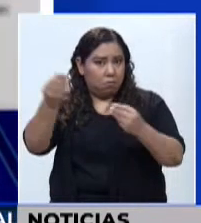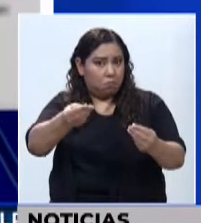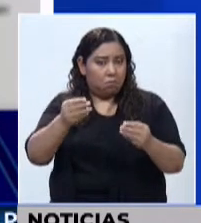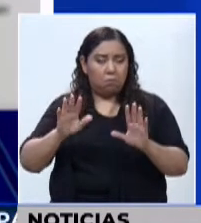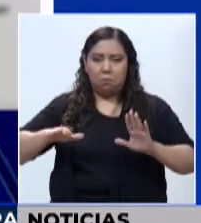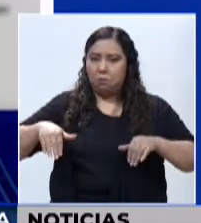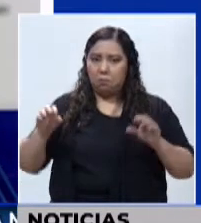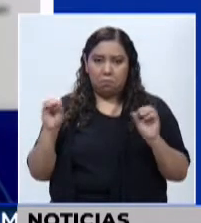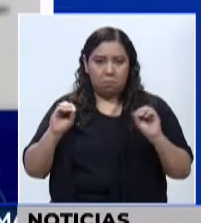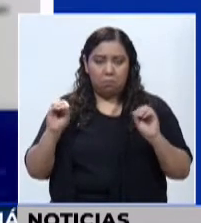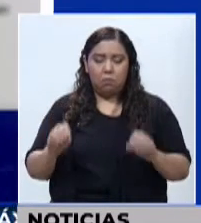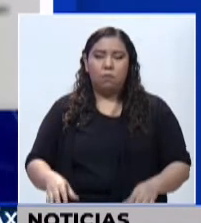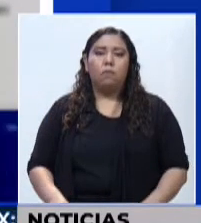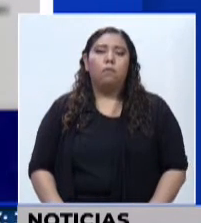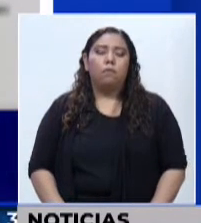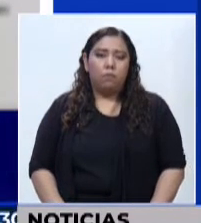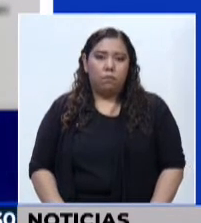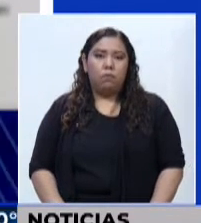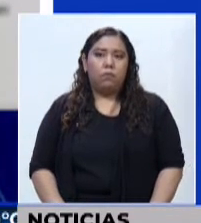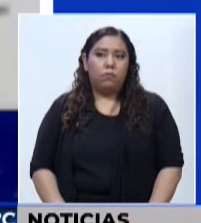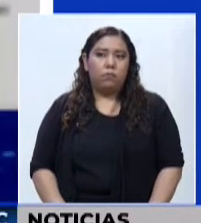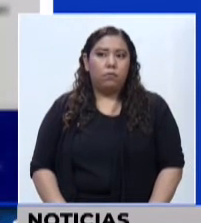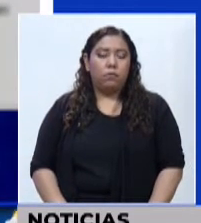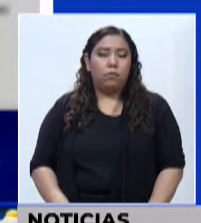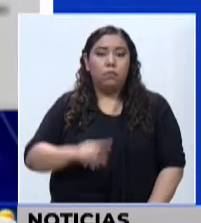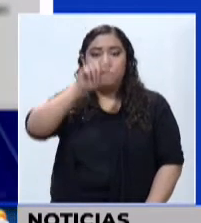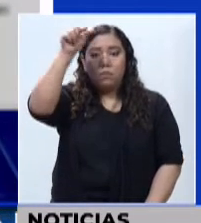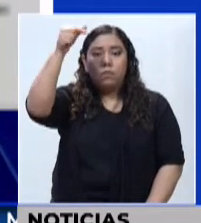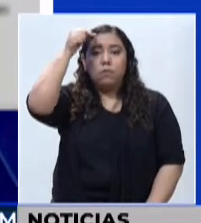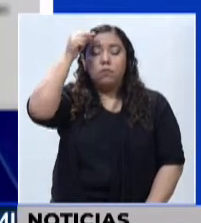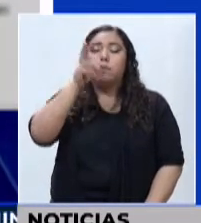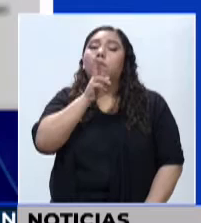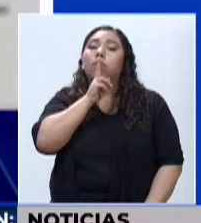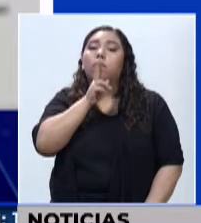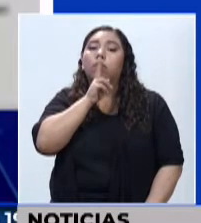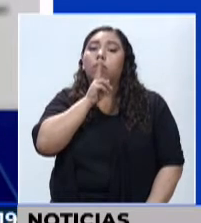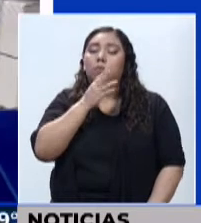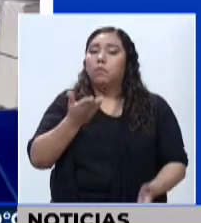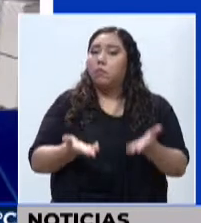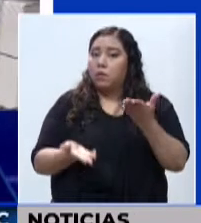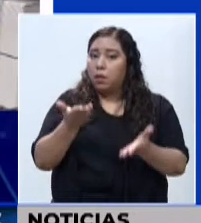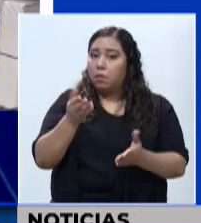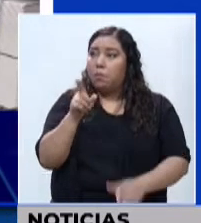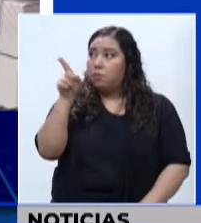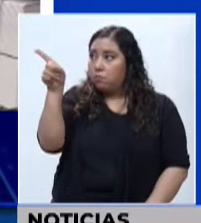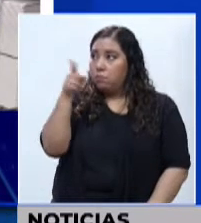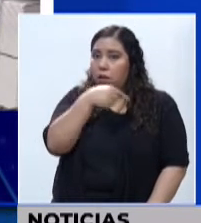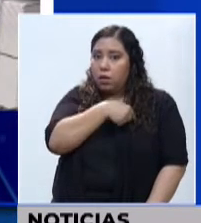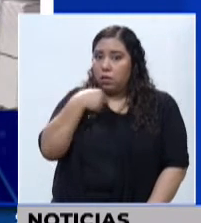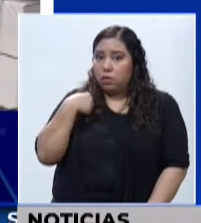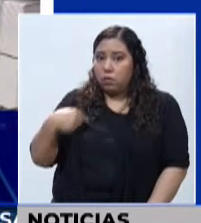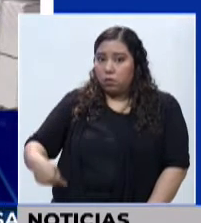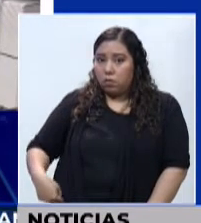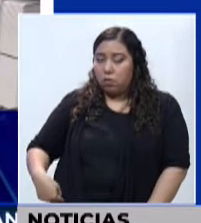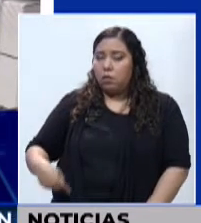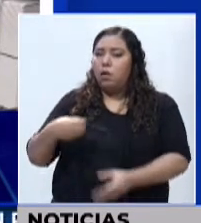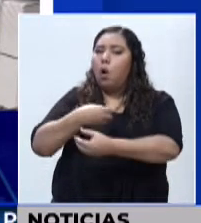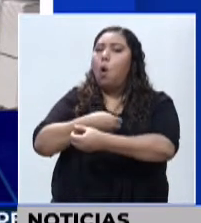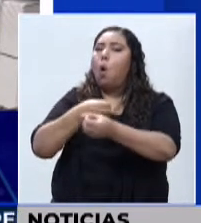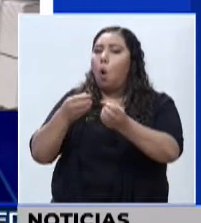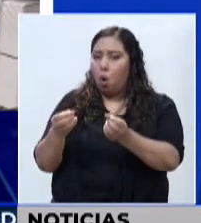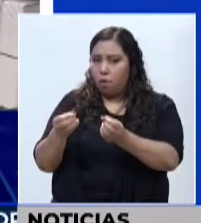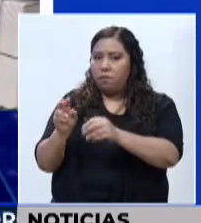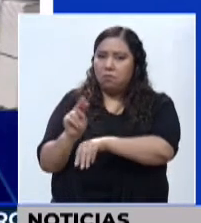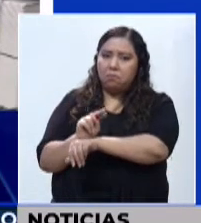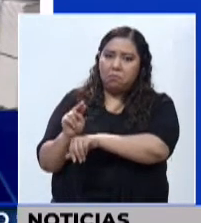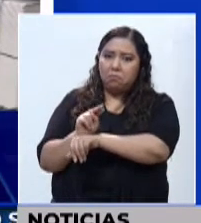razón informó que no se descarta que el gobierno hondureño abra en China una oficina de negocios para establecer un